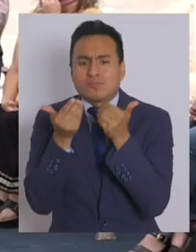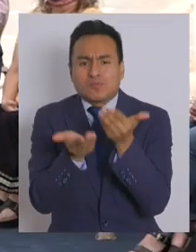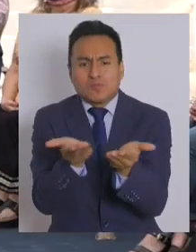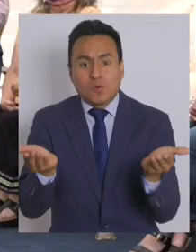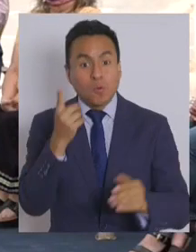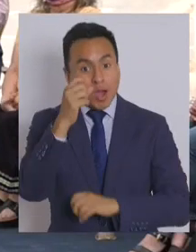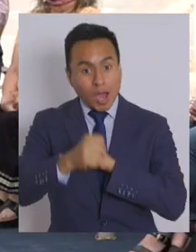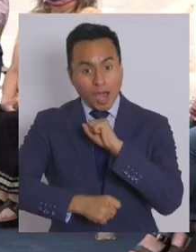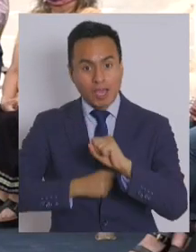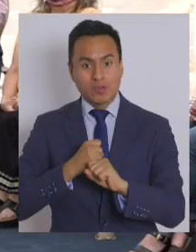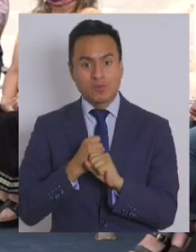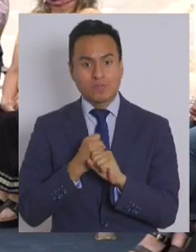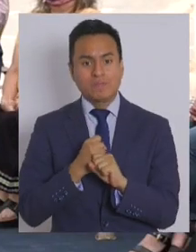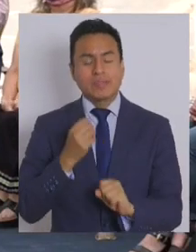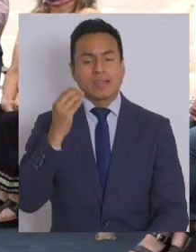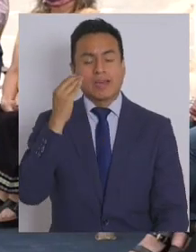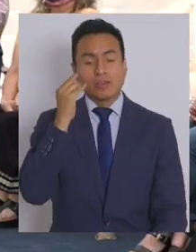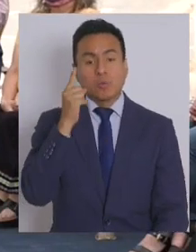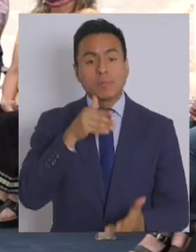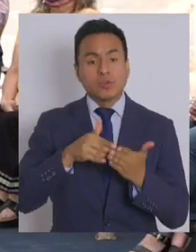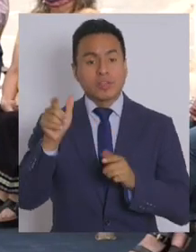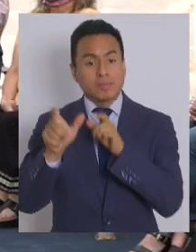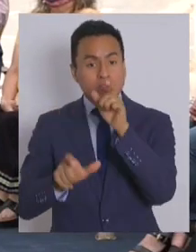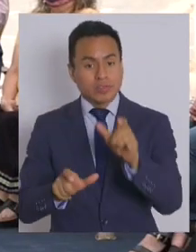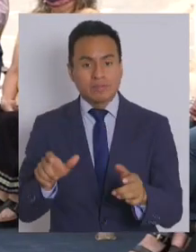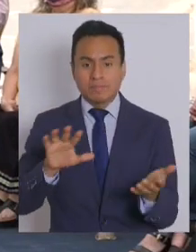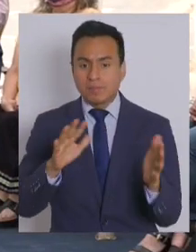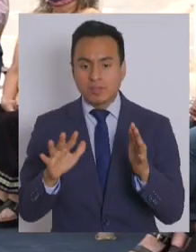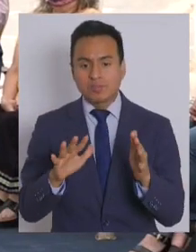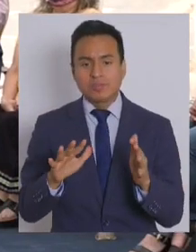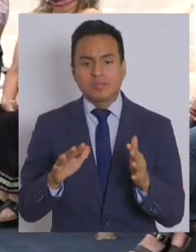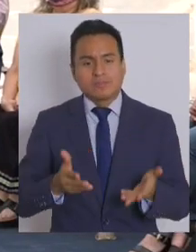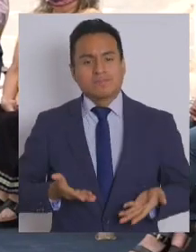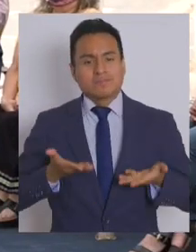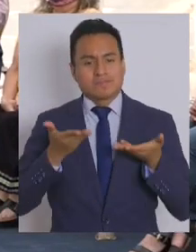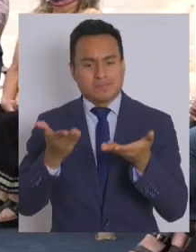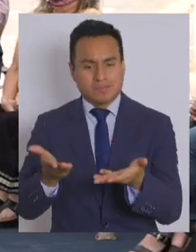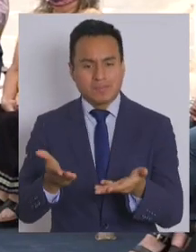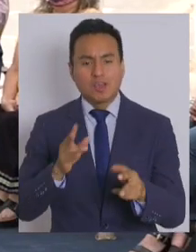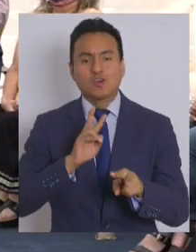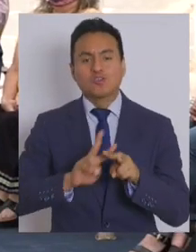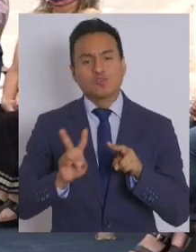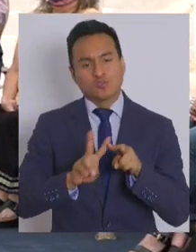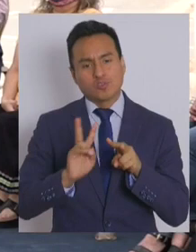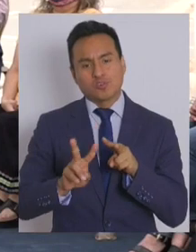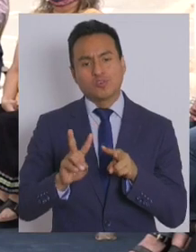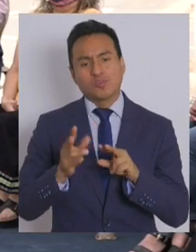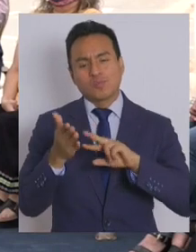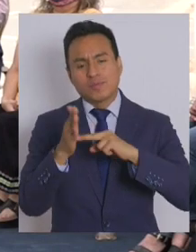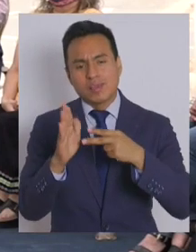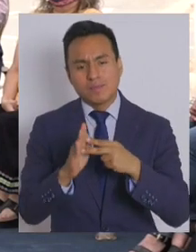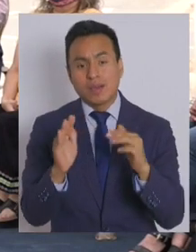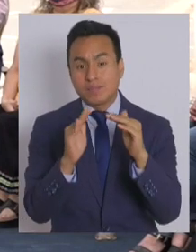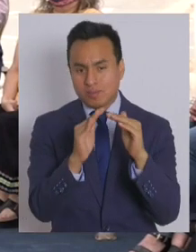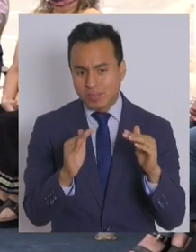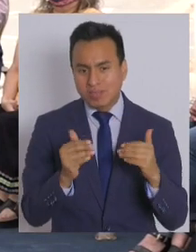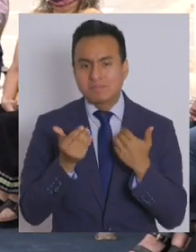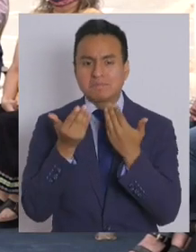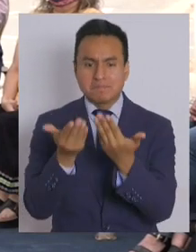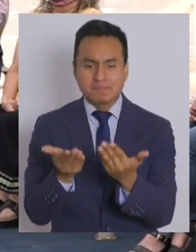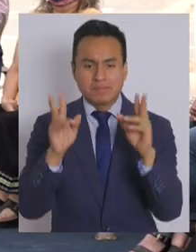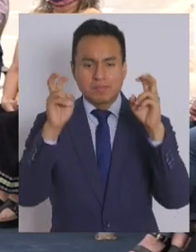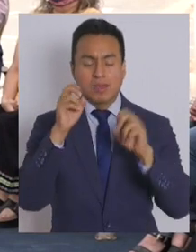Y nos vamos a la región de Valparaíso, Los Andes, porque ahí está el presidente de República, Sebastián Piñera, dando inicio a la entrega de viviendas sociales 2020